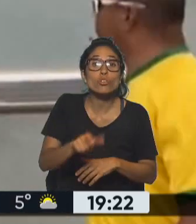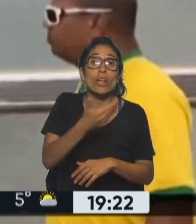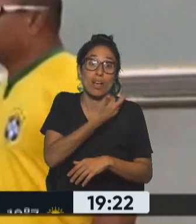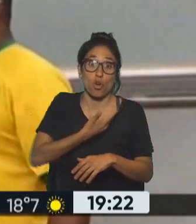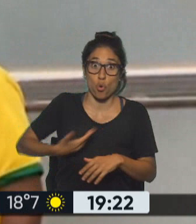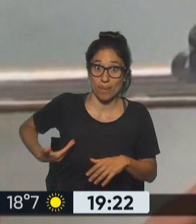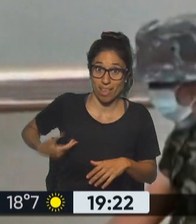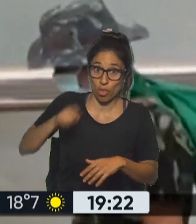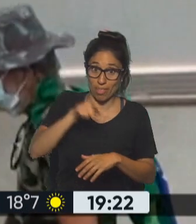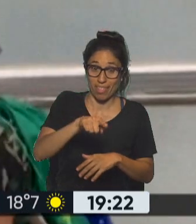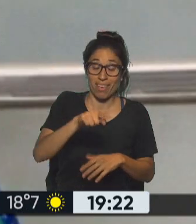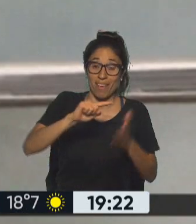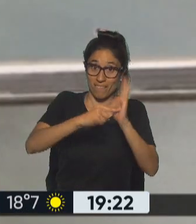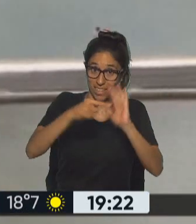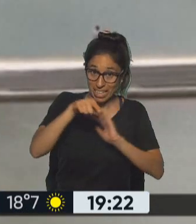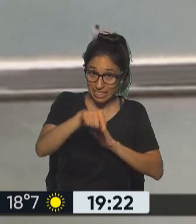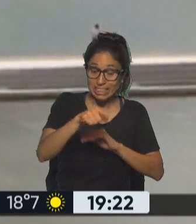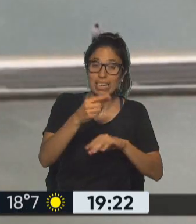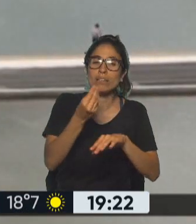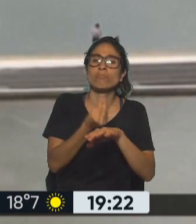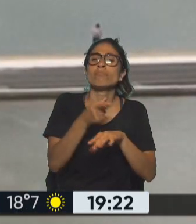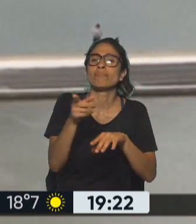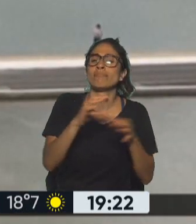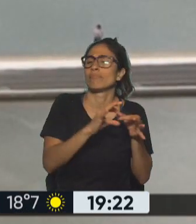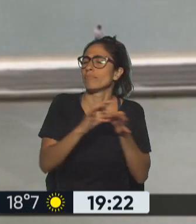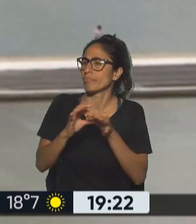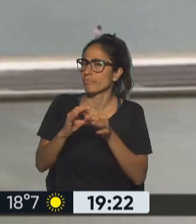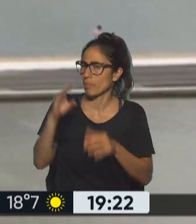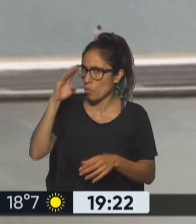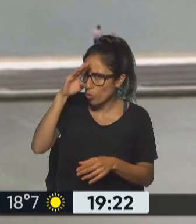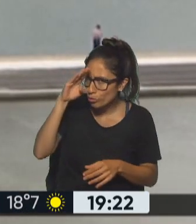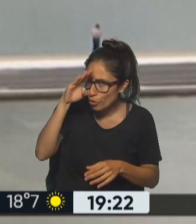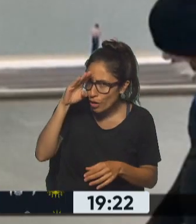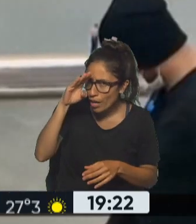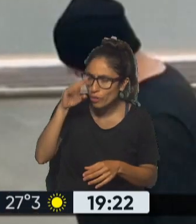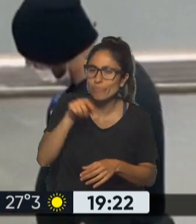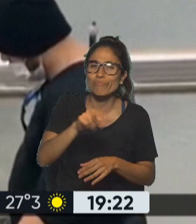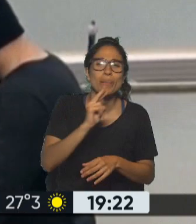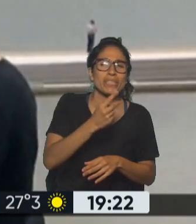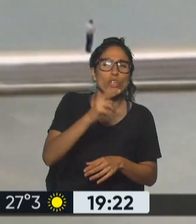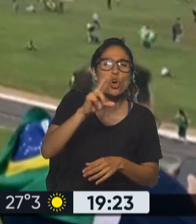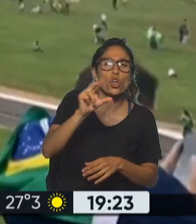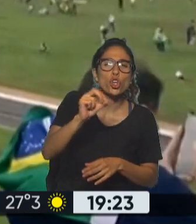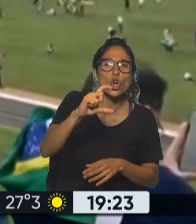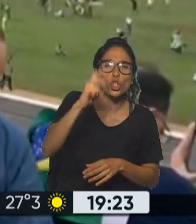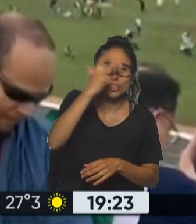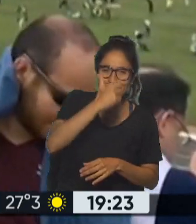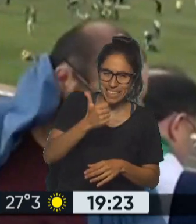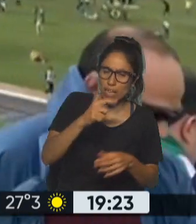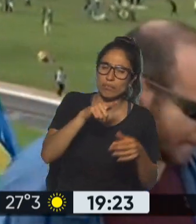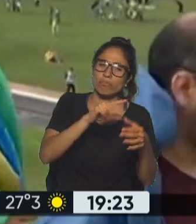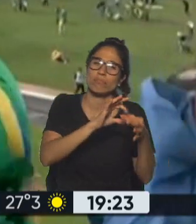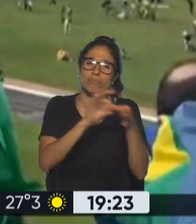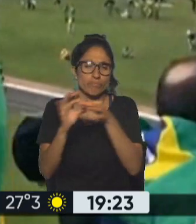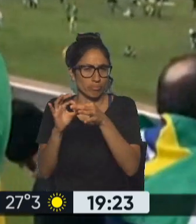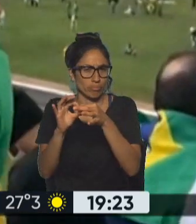hecho Ivaneis Rocha es interesante lo que se está dando dentro de los gobernadores bolsonaristas que algunos ya salieron